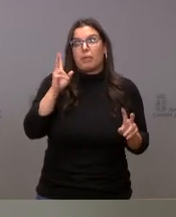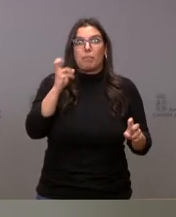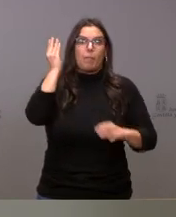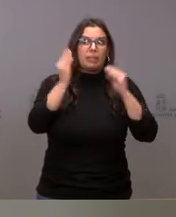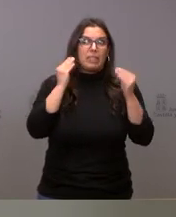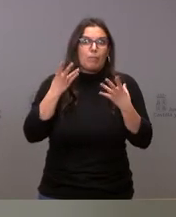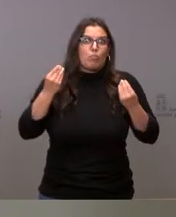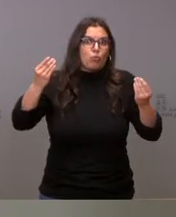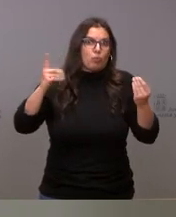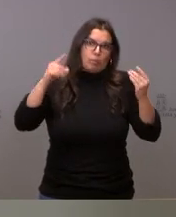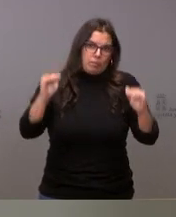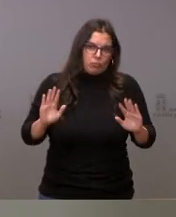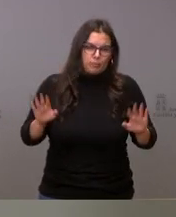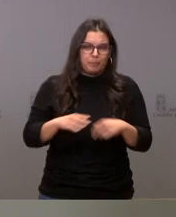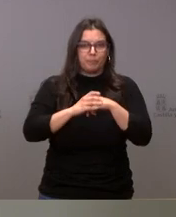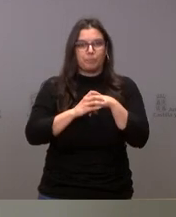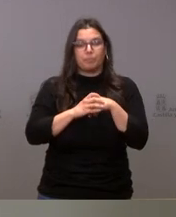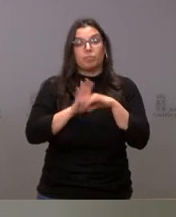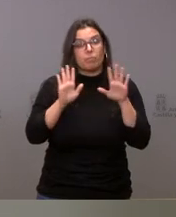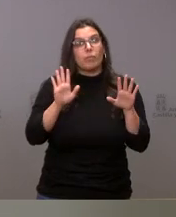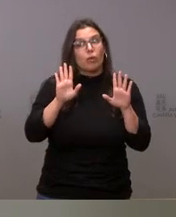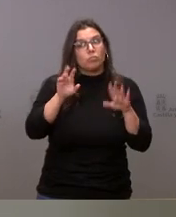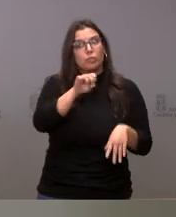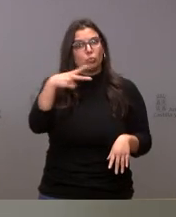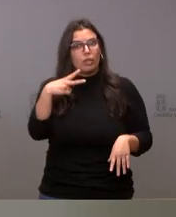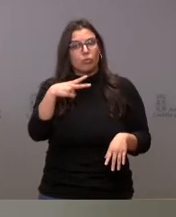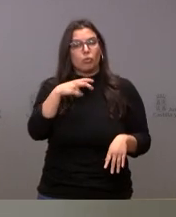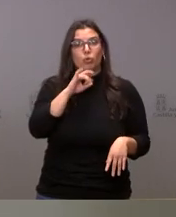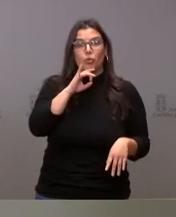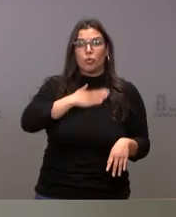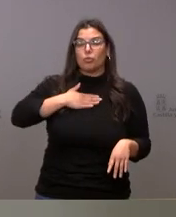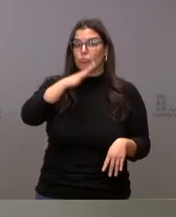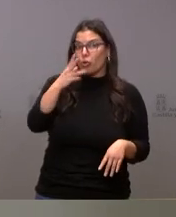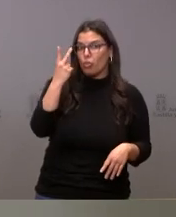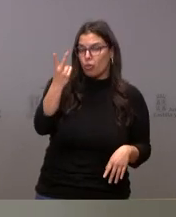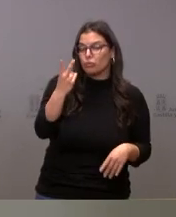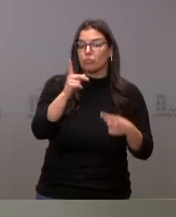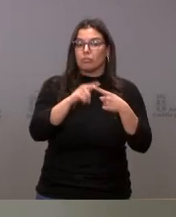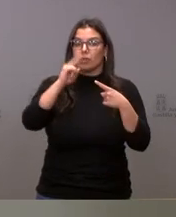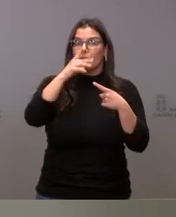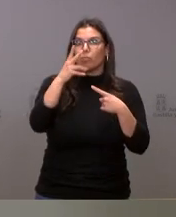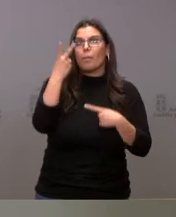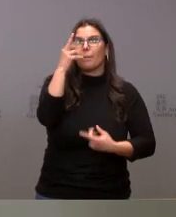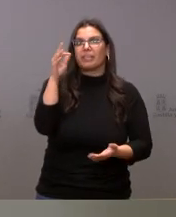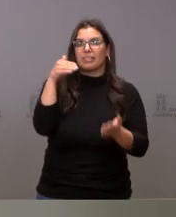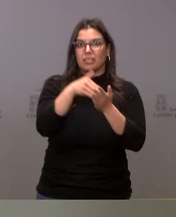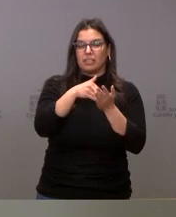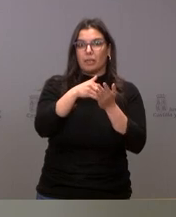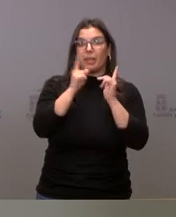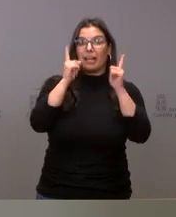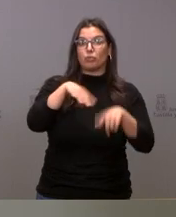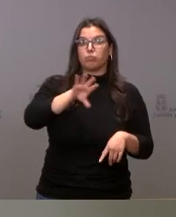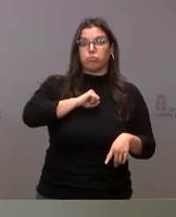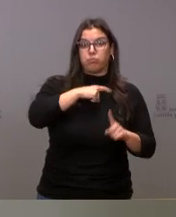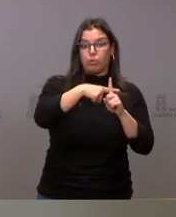pensábamos que íbamos a obtener. Pero, sin embargo, estamos satisfechos por los dos motivos. Primero, por los más de 20.000 casos que